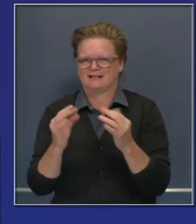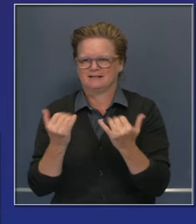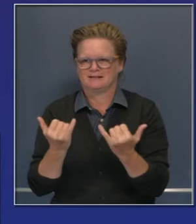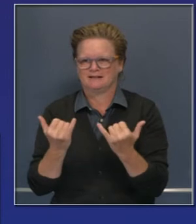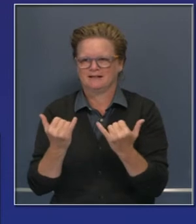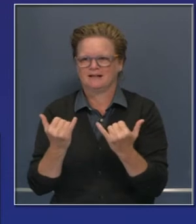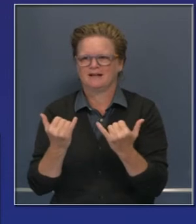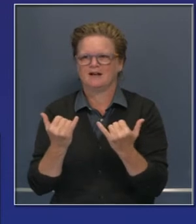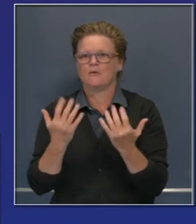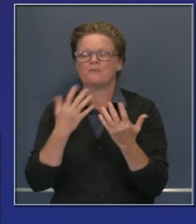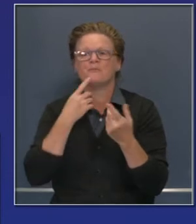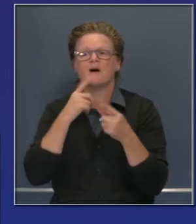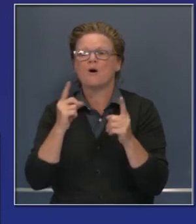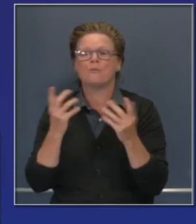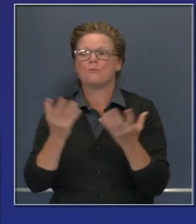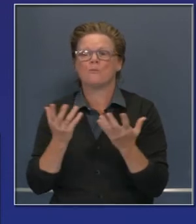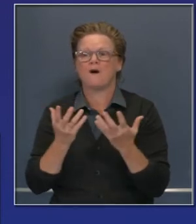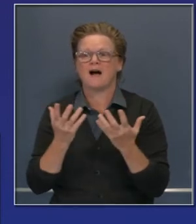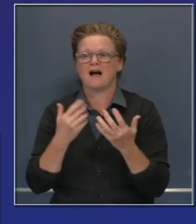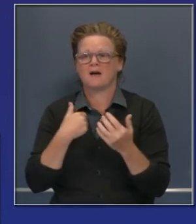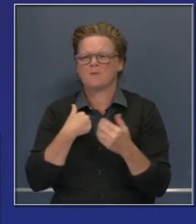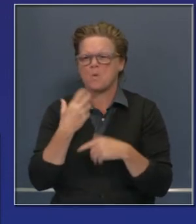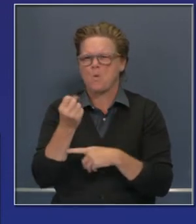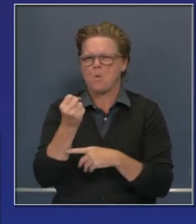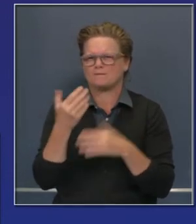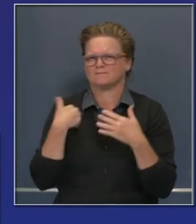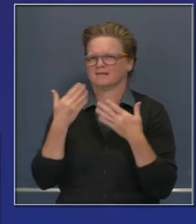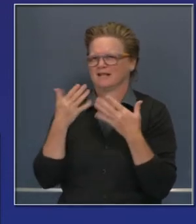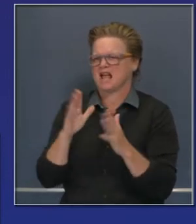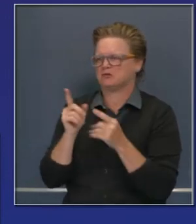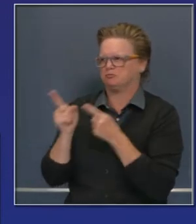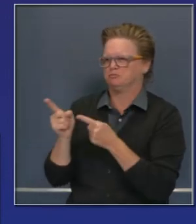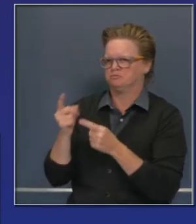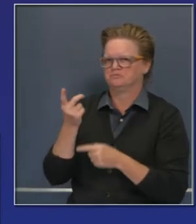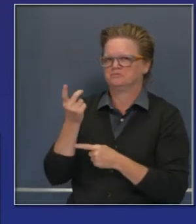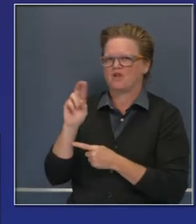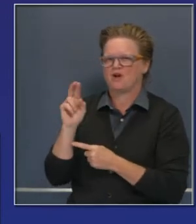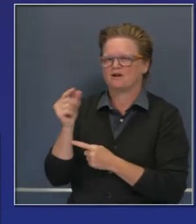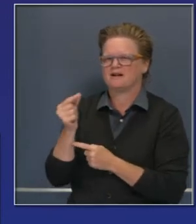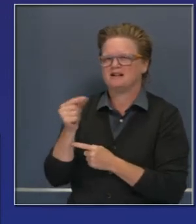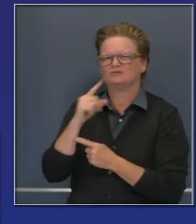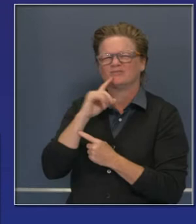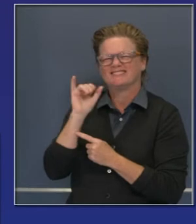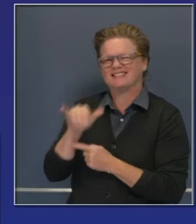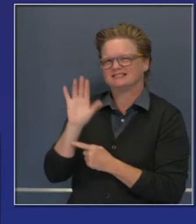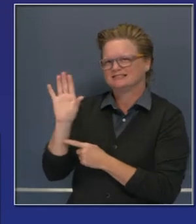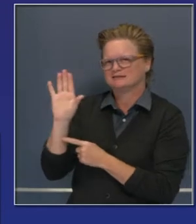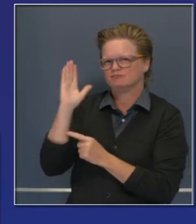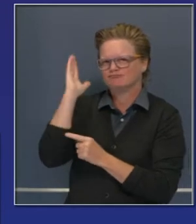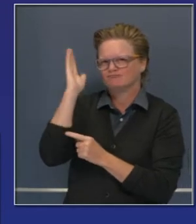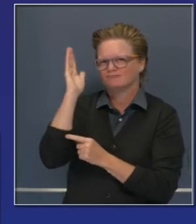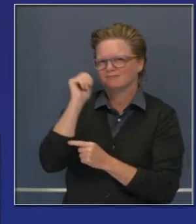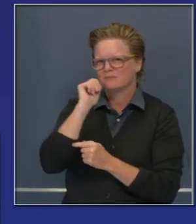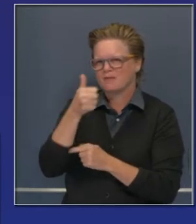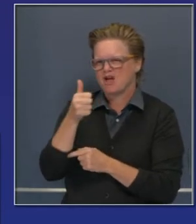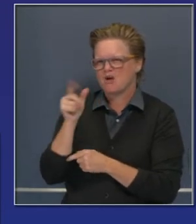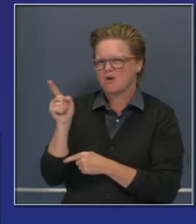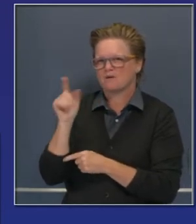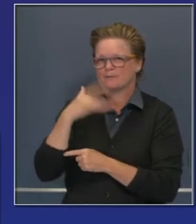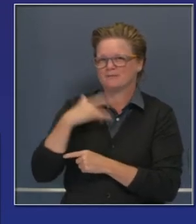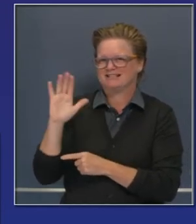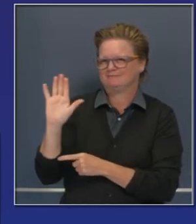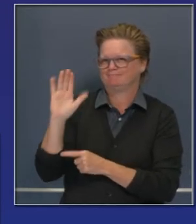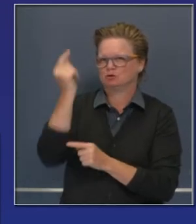anunciar lo que anunciará el Dr. Gally mañana. Sobre el progreso en estos niveles.